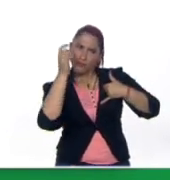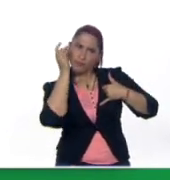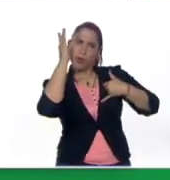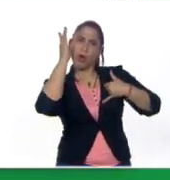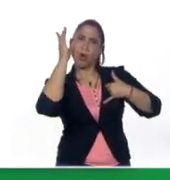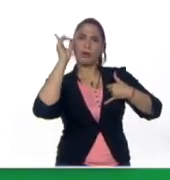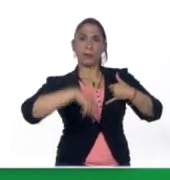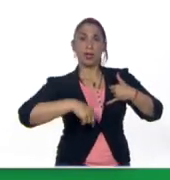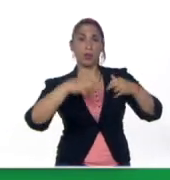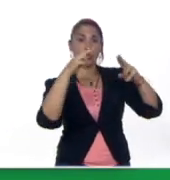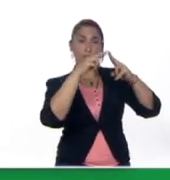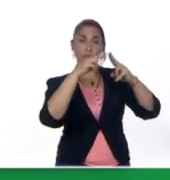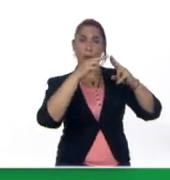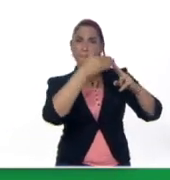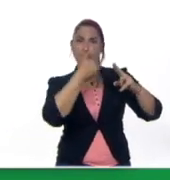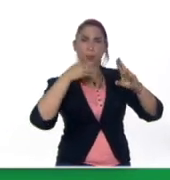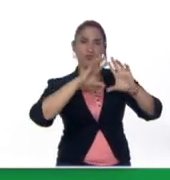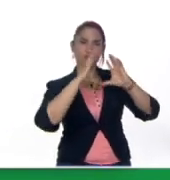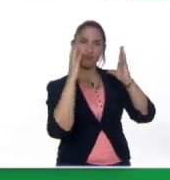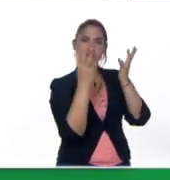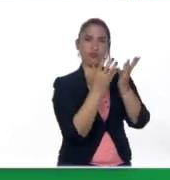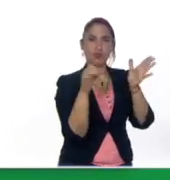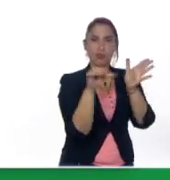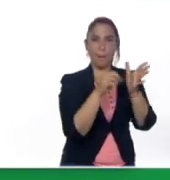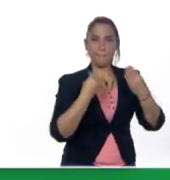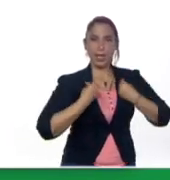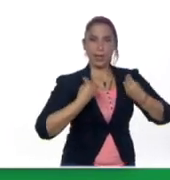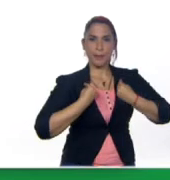conociendo mejor el mundo en el que vivimos.